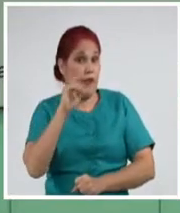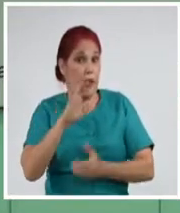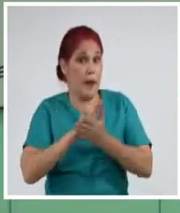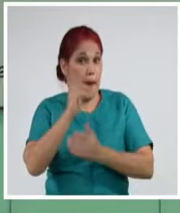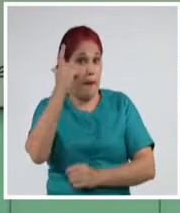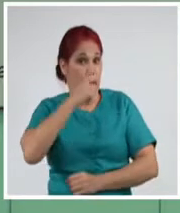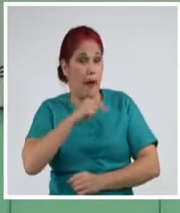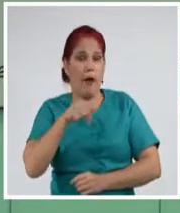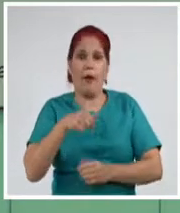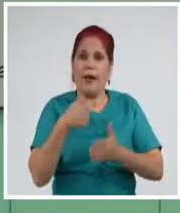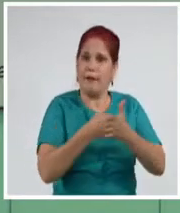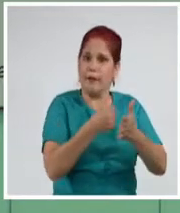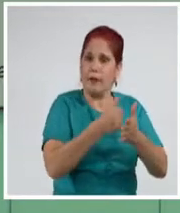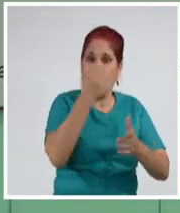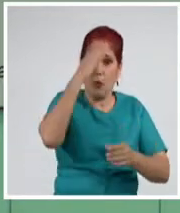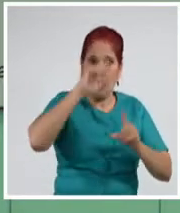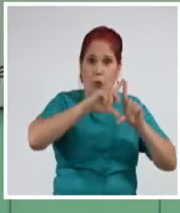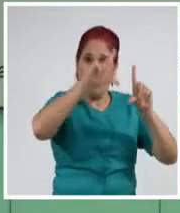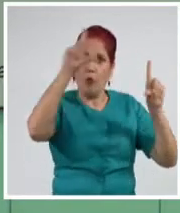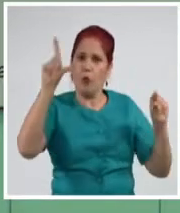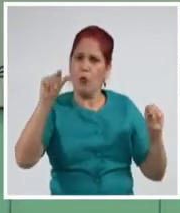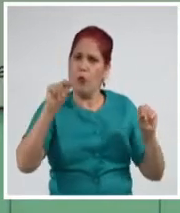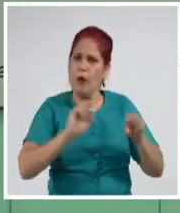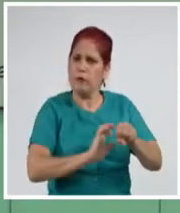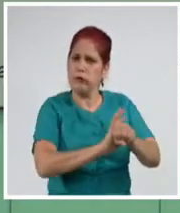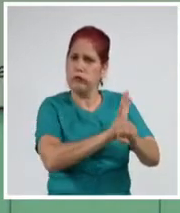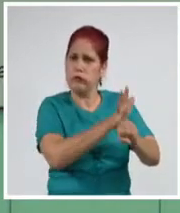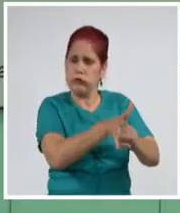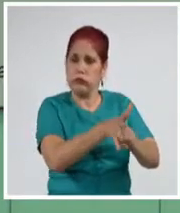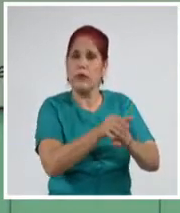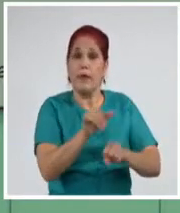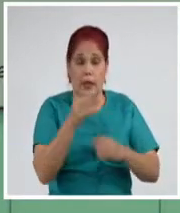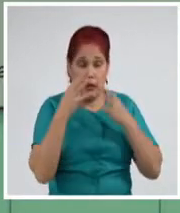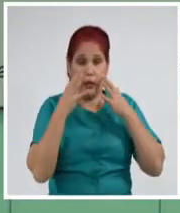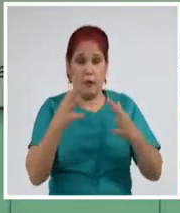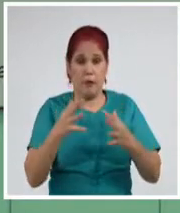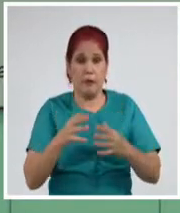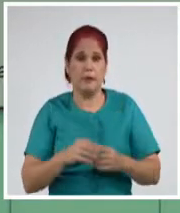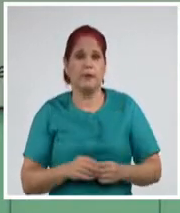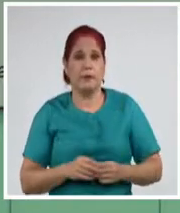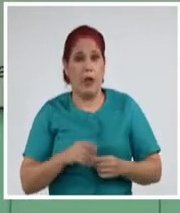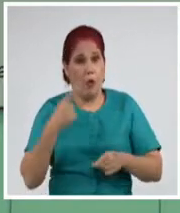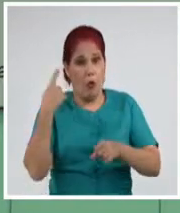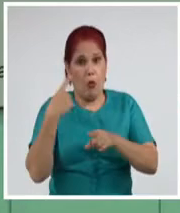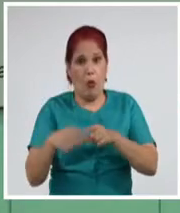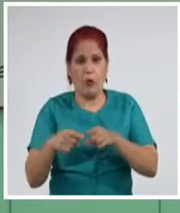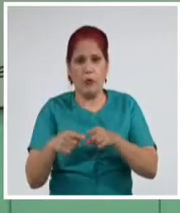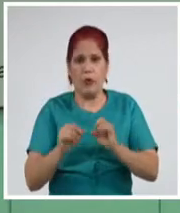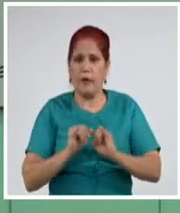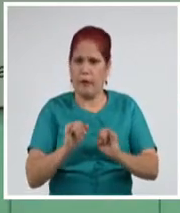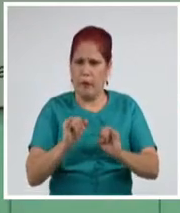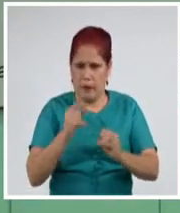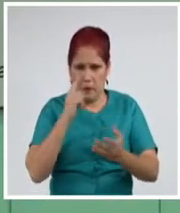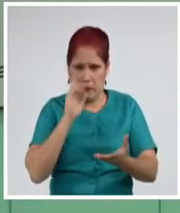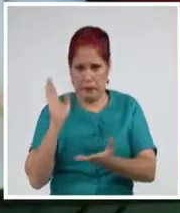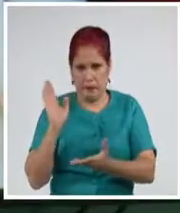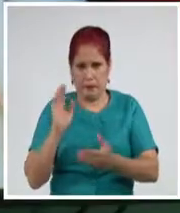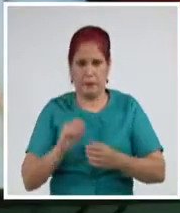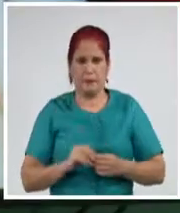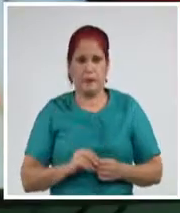enfrentamiento de Cuba a la pandemia de COVID-19. Seguidamente le compartimos fragmentos de algunas intervenciones.